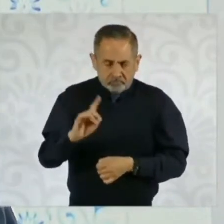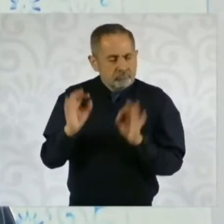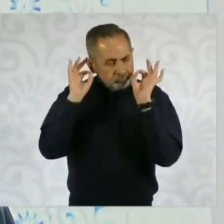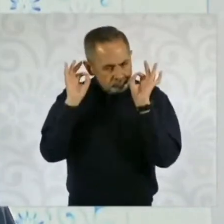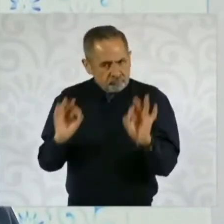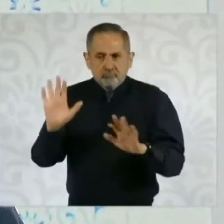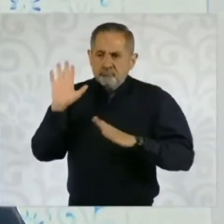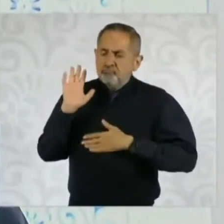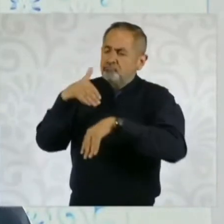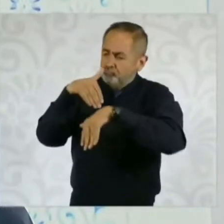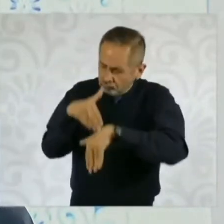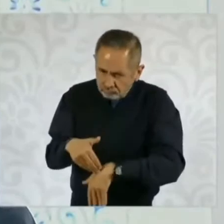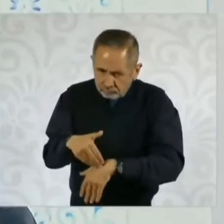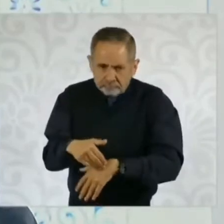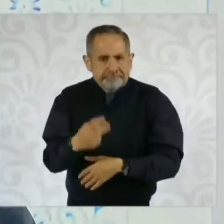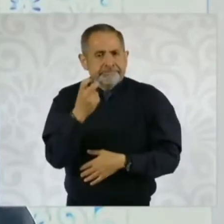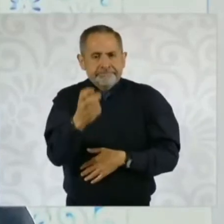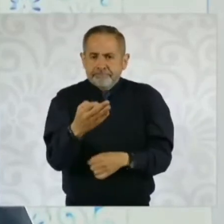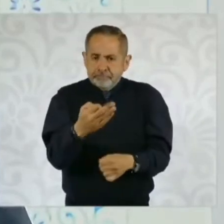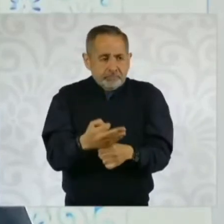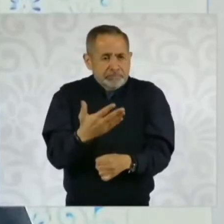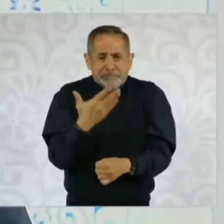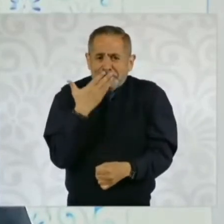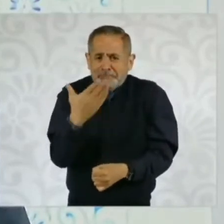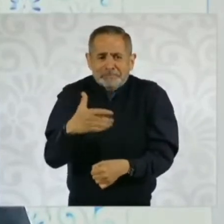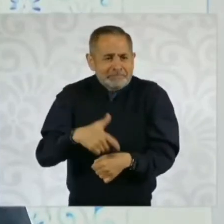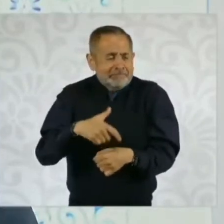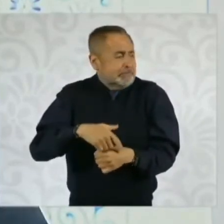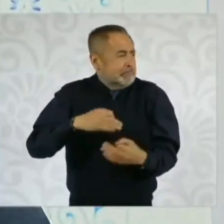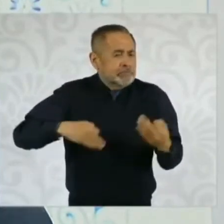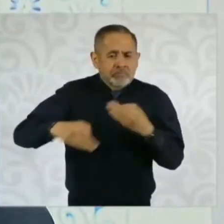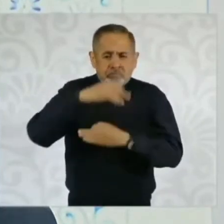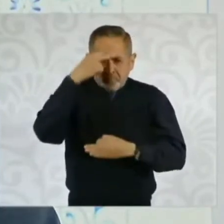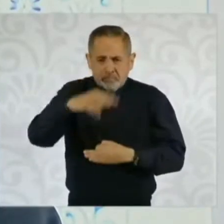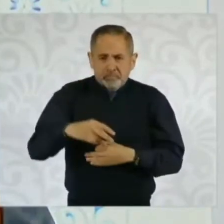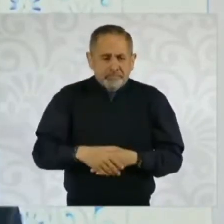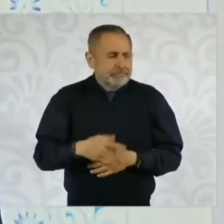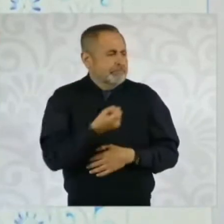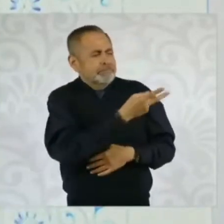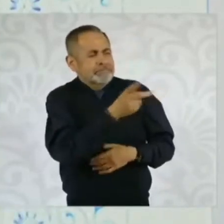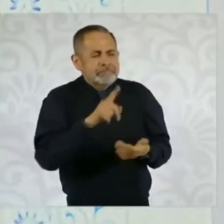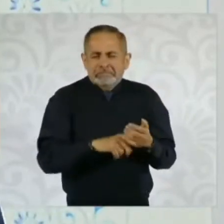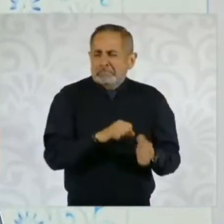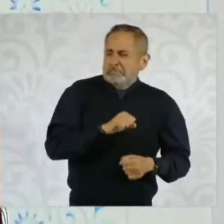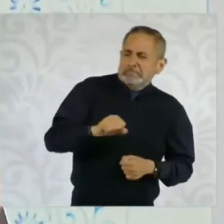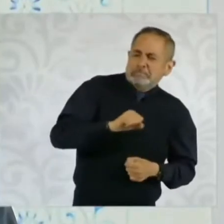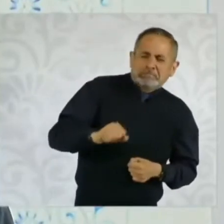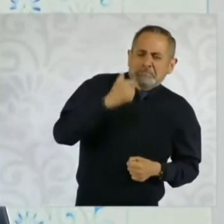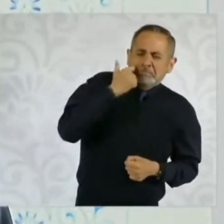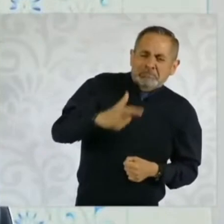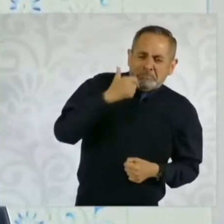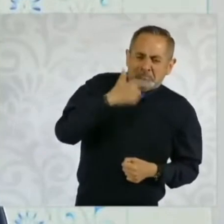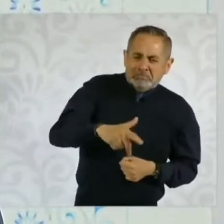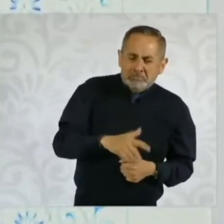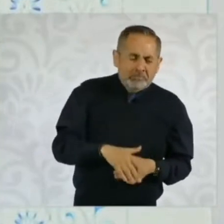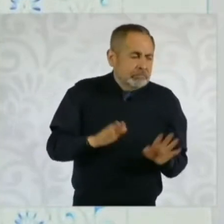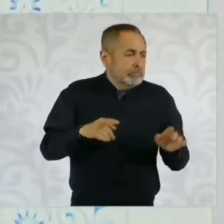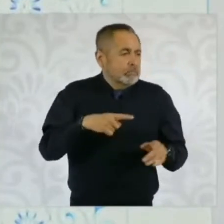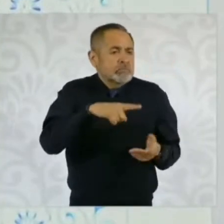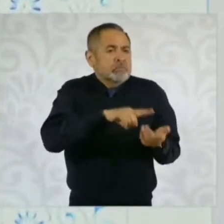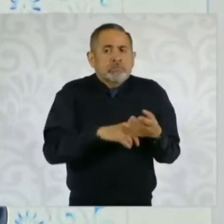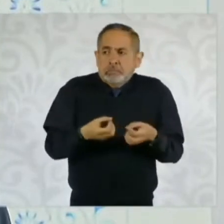Entonces, es un buen momento para México. Hay resistencias y hay poderes que no quieren perder